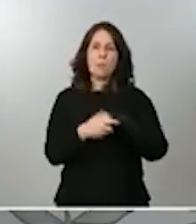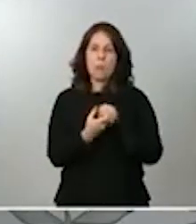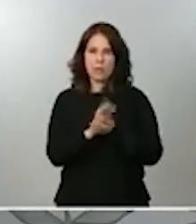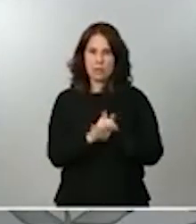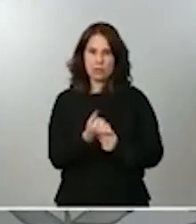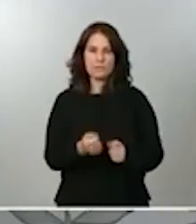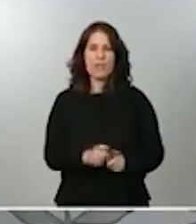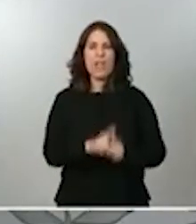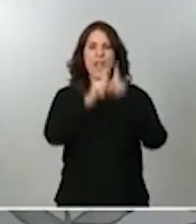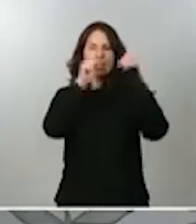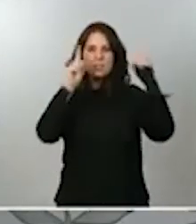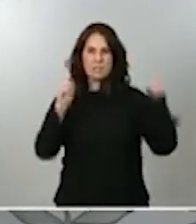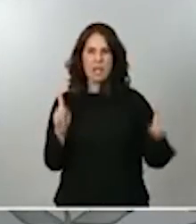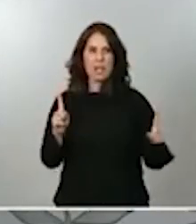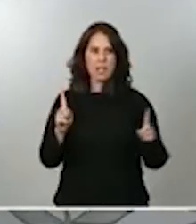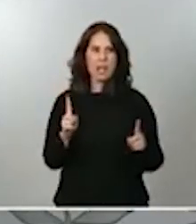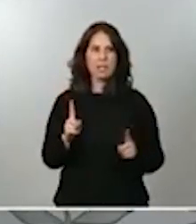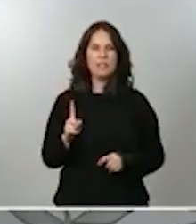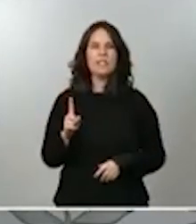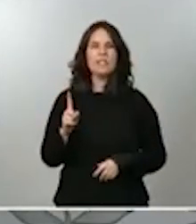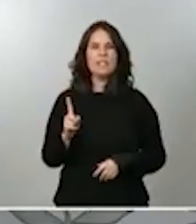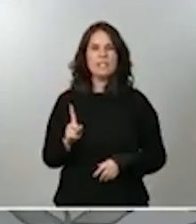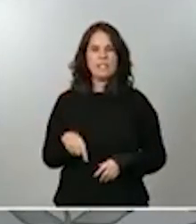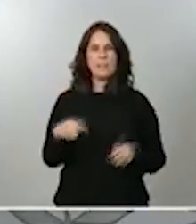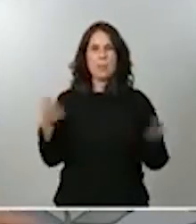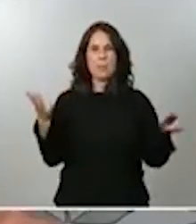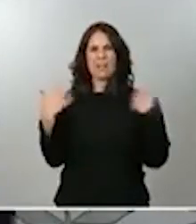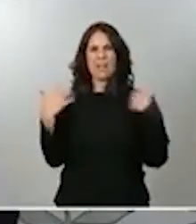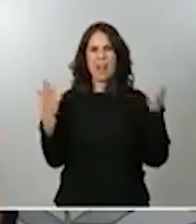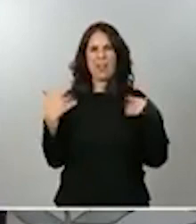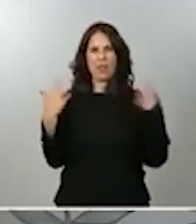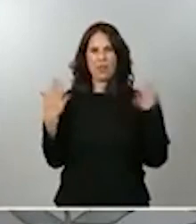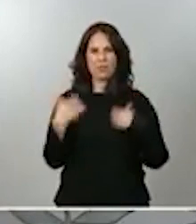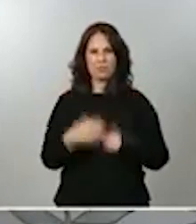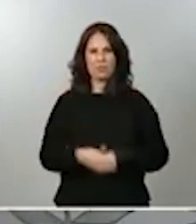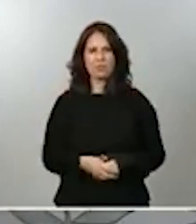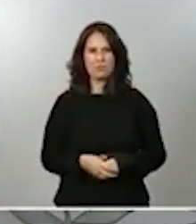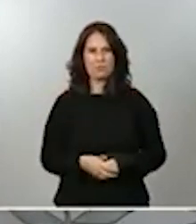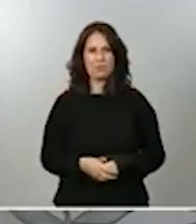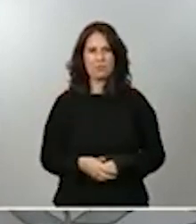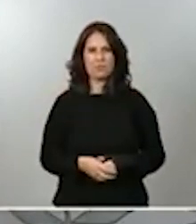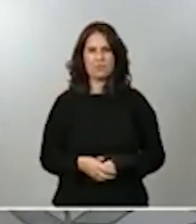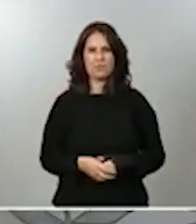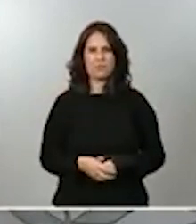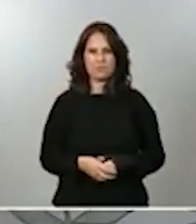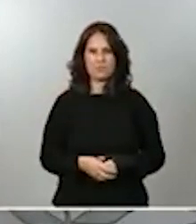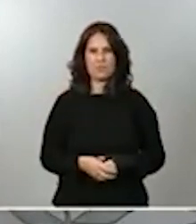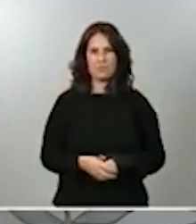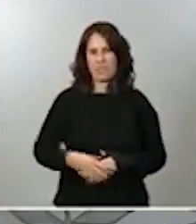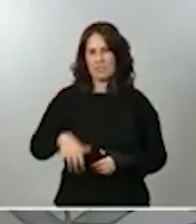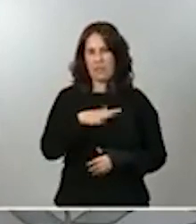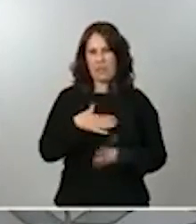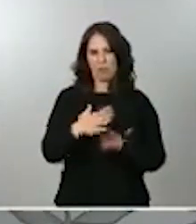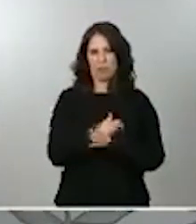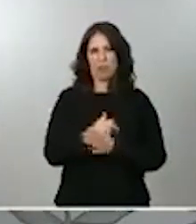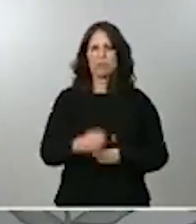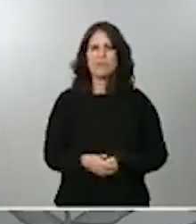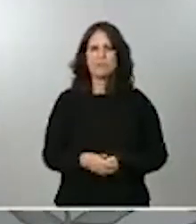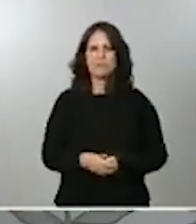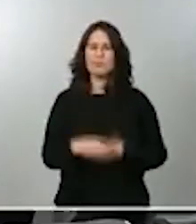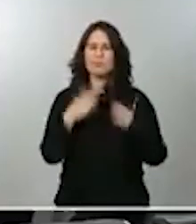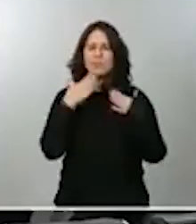distancia social y también la ventilación de los espacios privados de los espacios que no tienen aireación muchas gracias